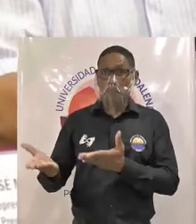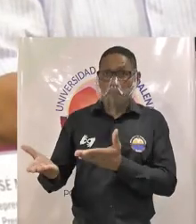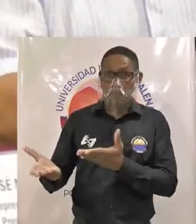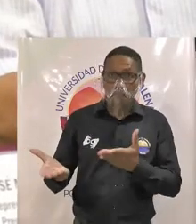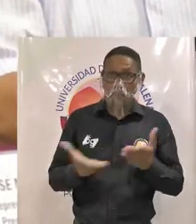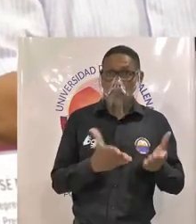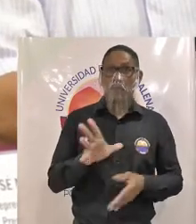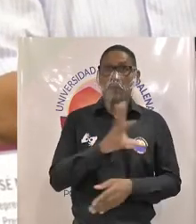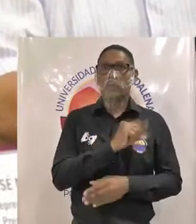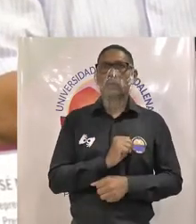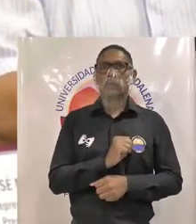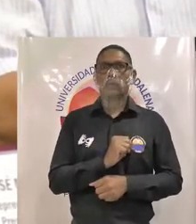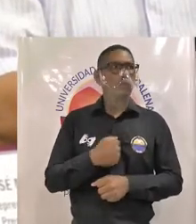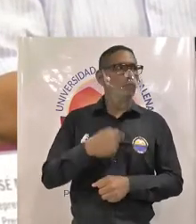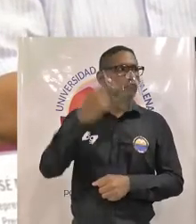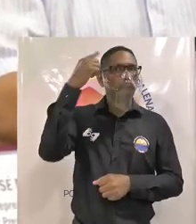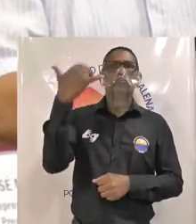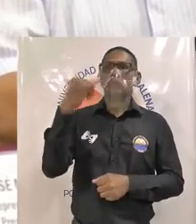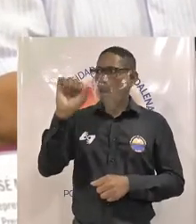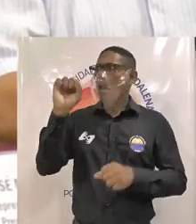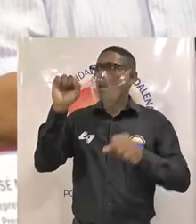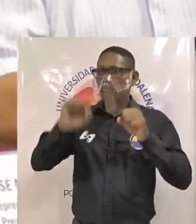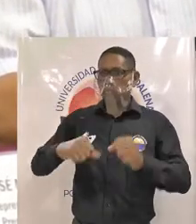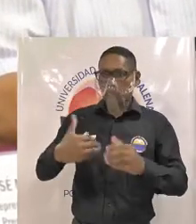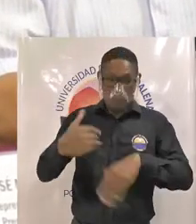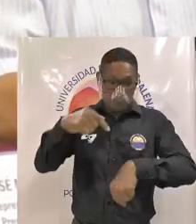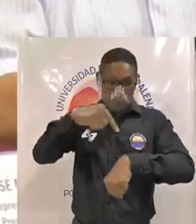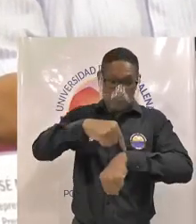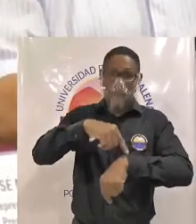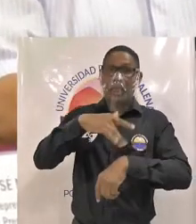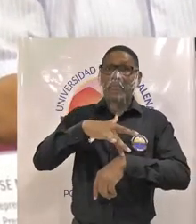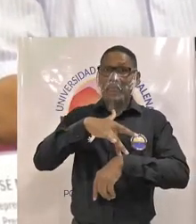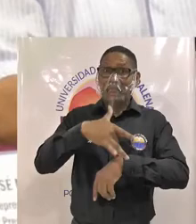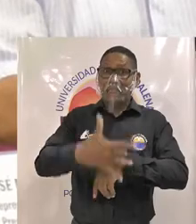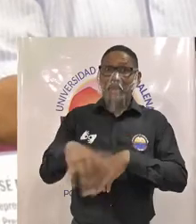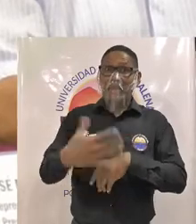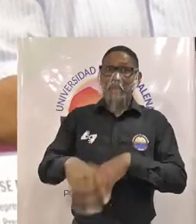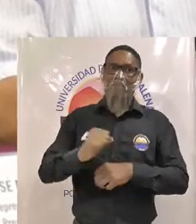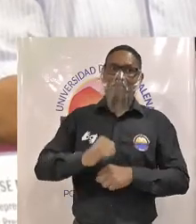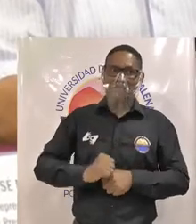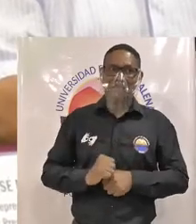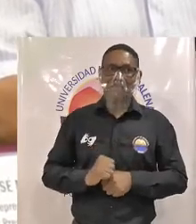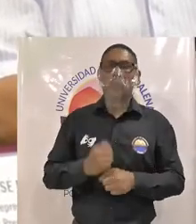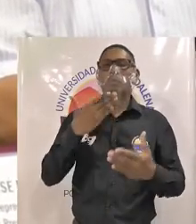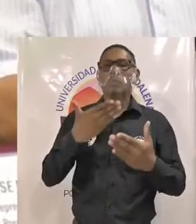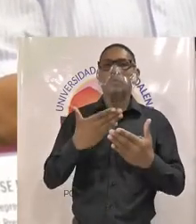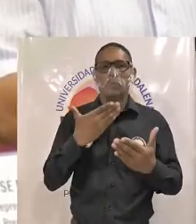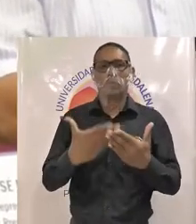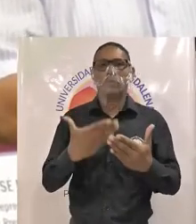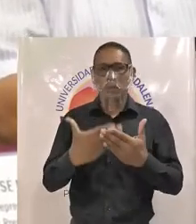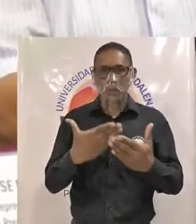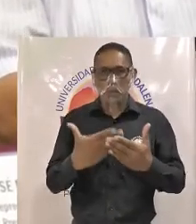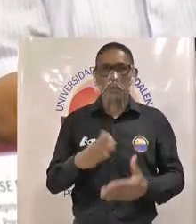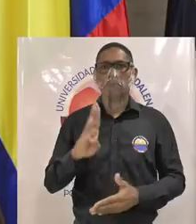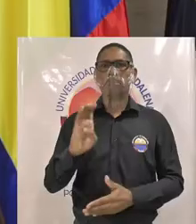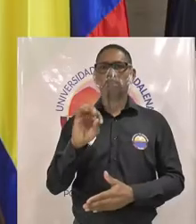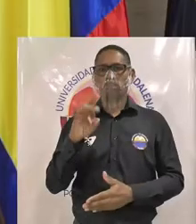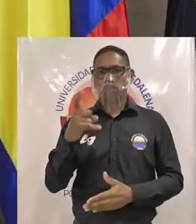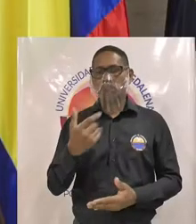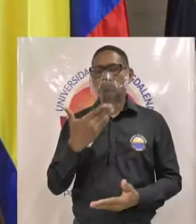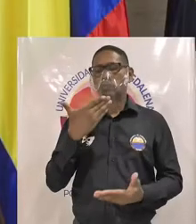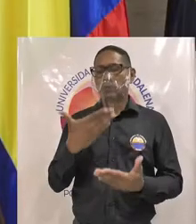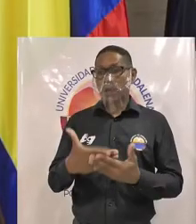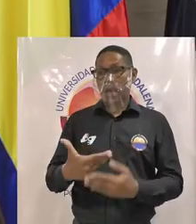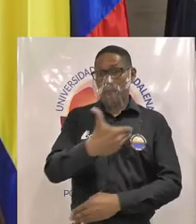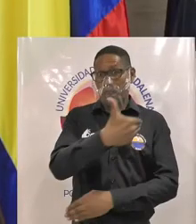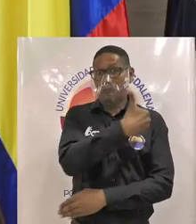yo creo que podemos dar inicio ya que estamos un poco retrasados en el horario muchas gracias doctor Verdugo presidente del Comité